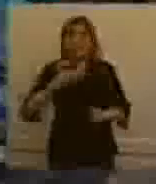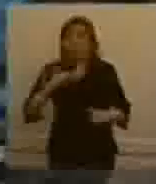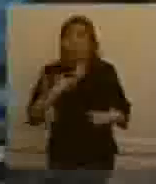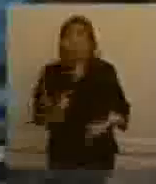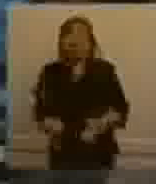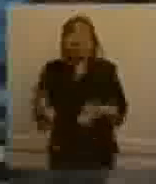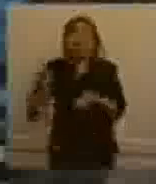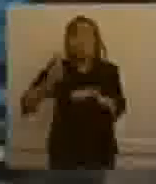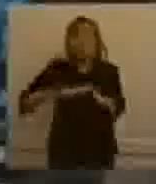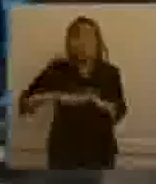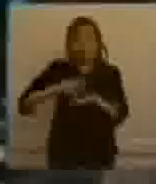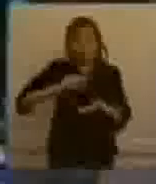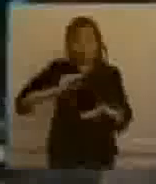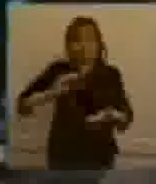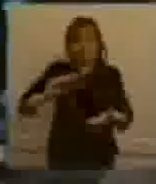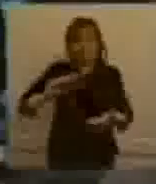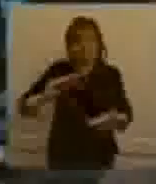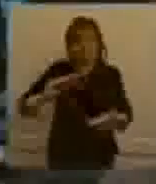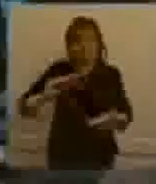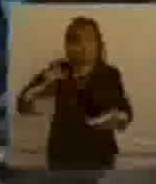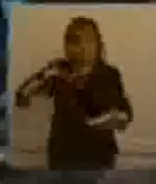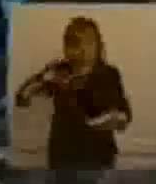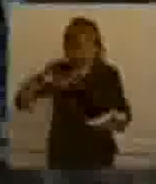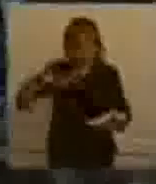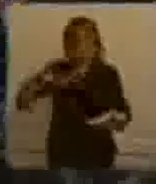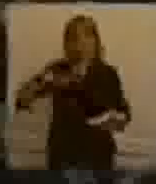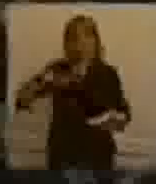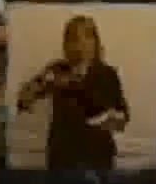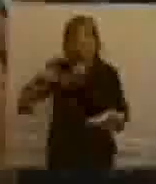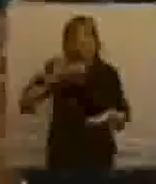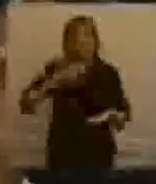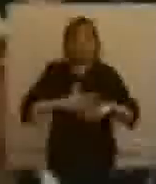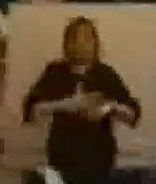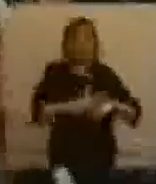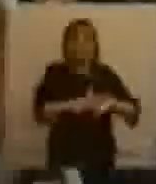asignaciones universales por embarazo.